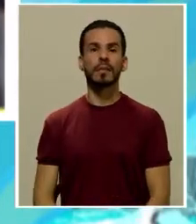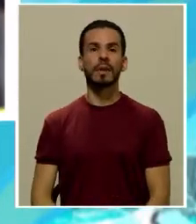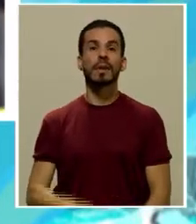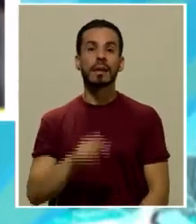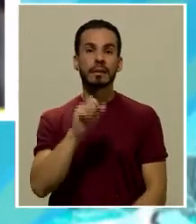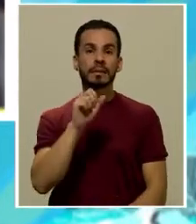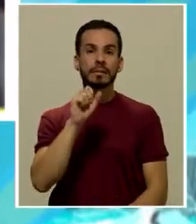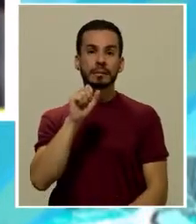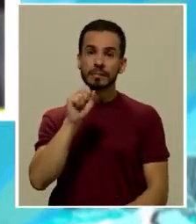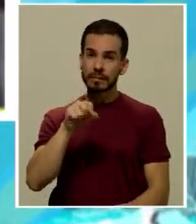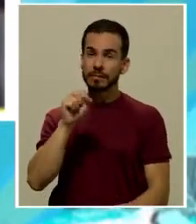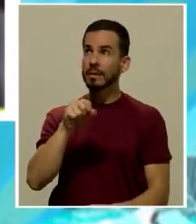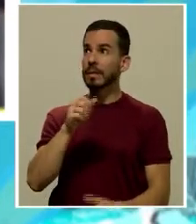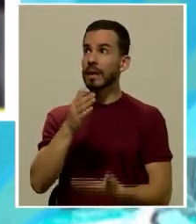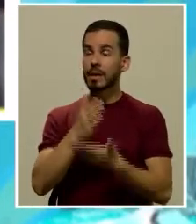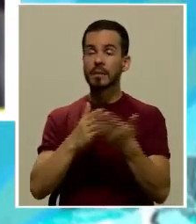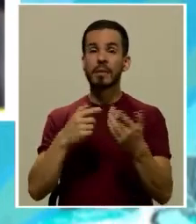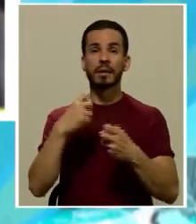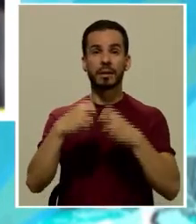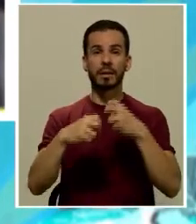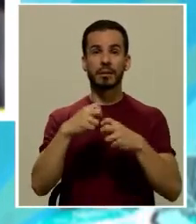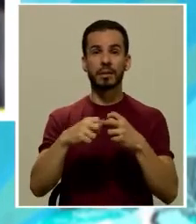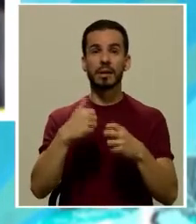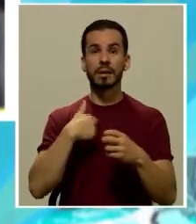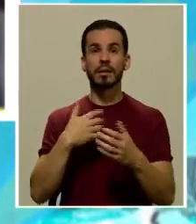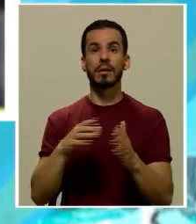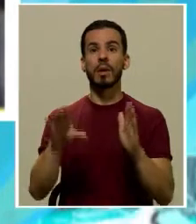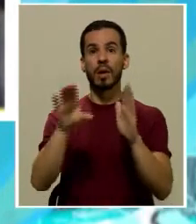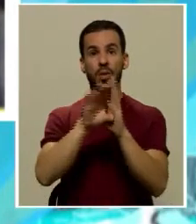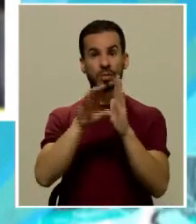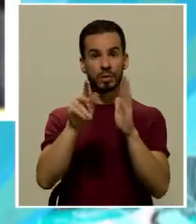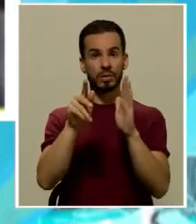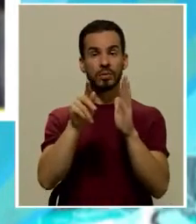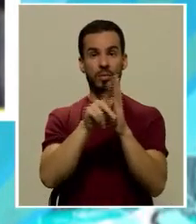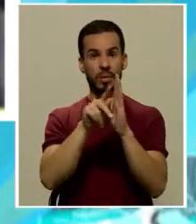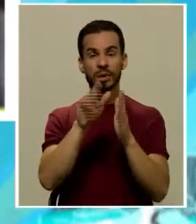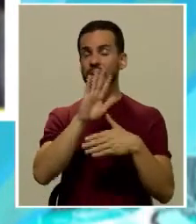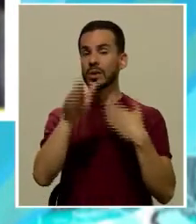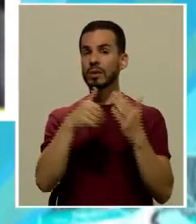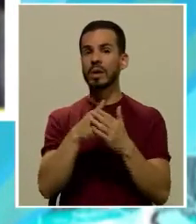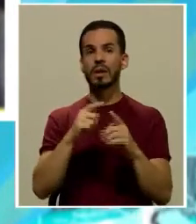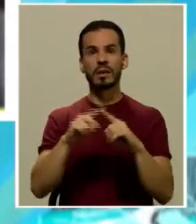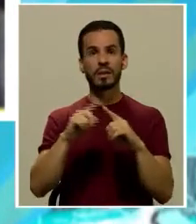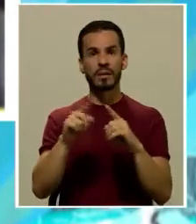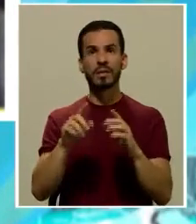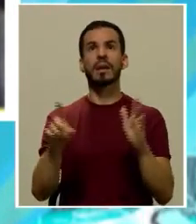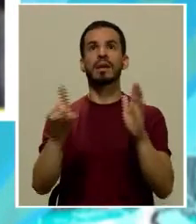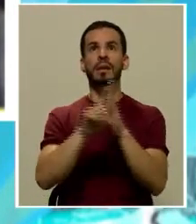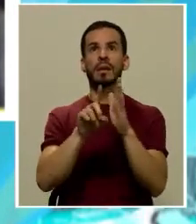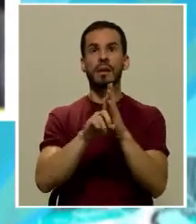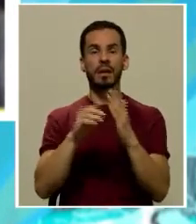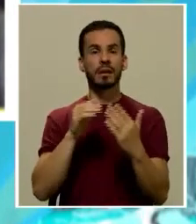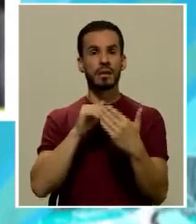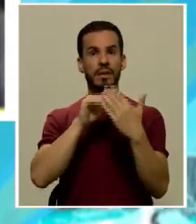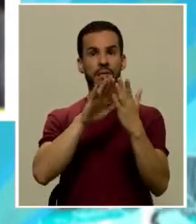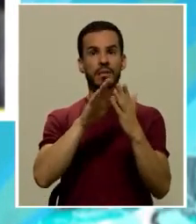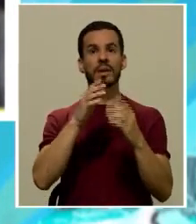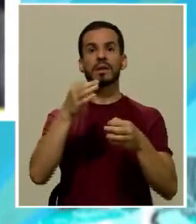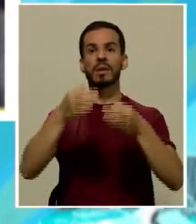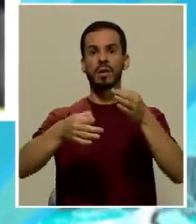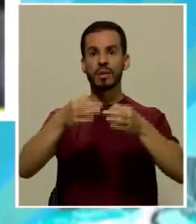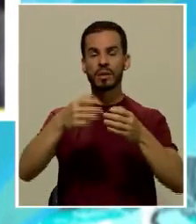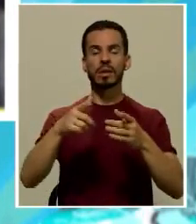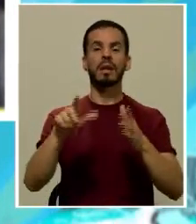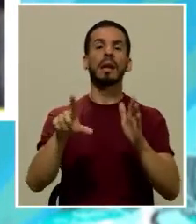Esa es la problemática. Nosotros tenemos la constitución política, toda una serie de garantías ante la justicia penal, el